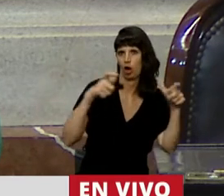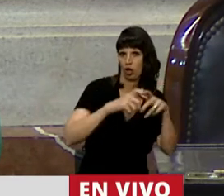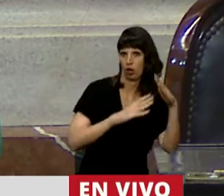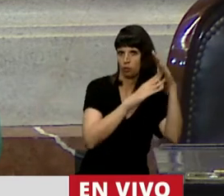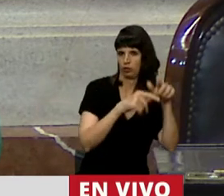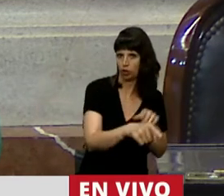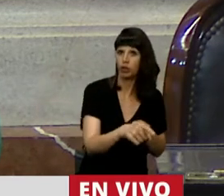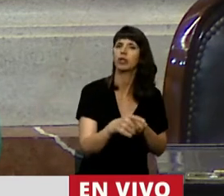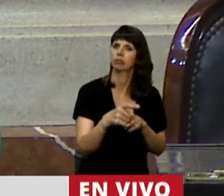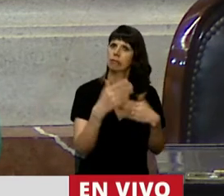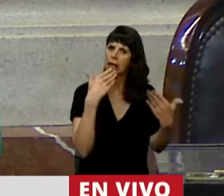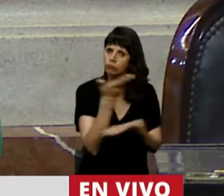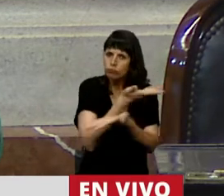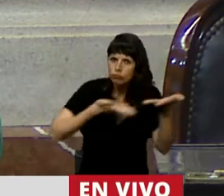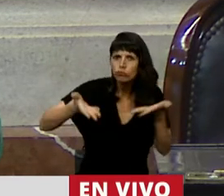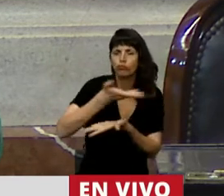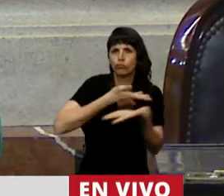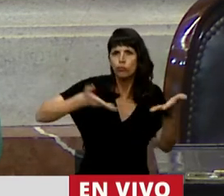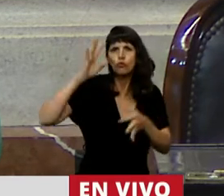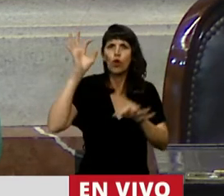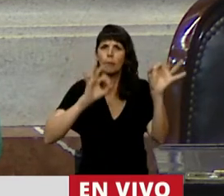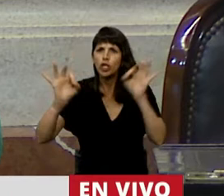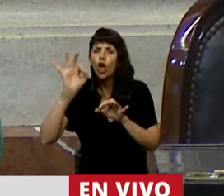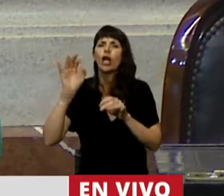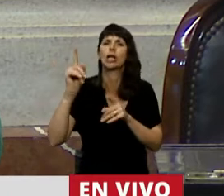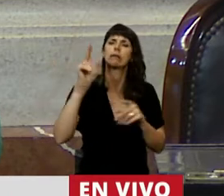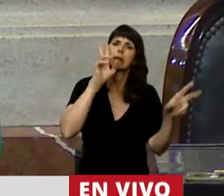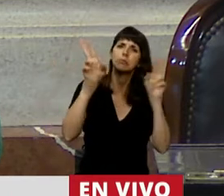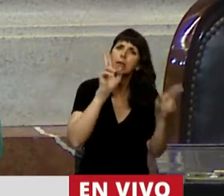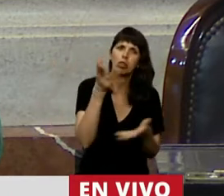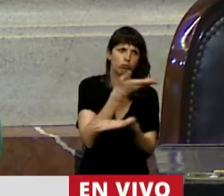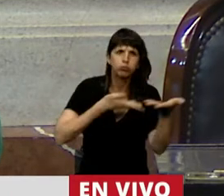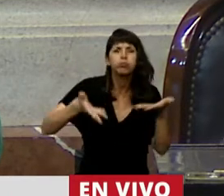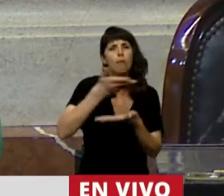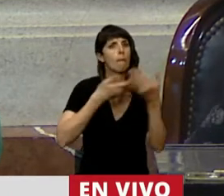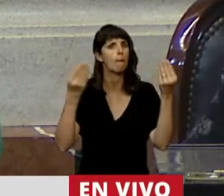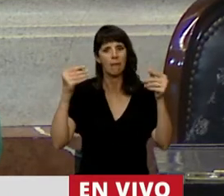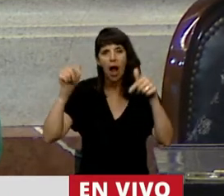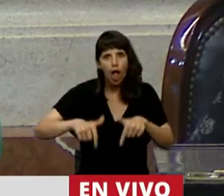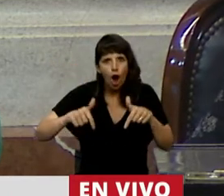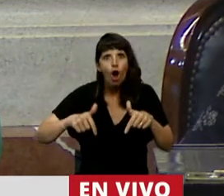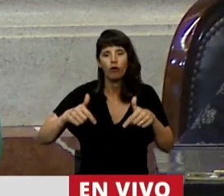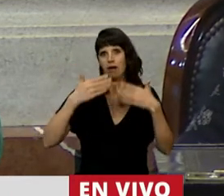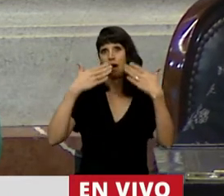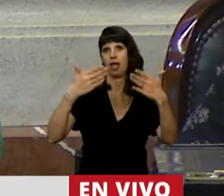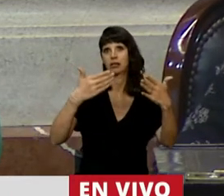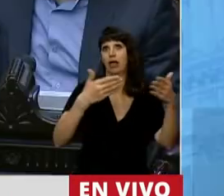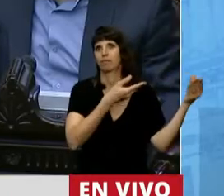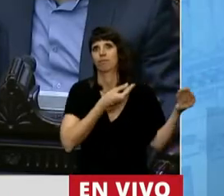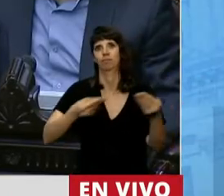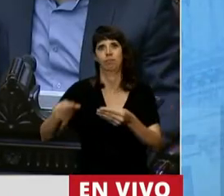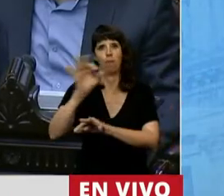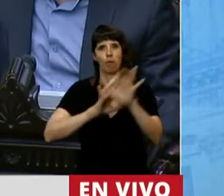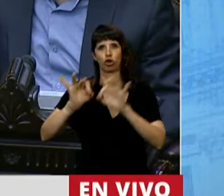espacio plural de voces y de respeto para que hoy tengamos este proyecto en el recinto. También